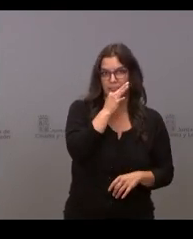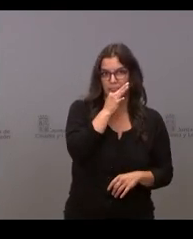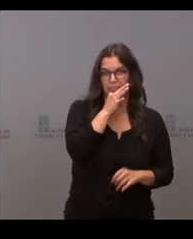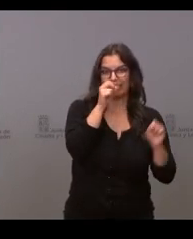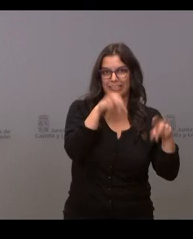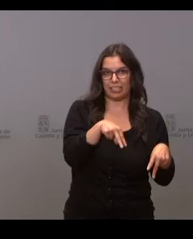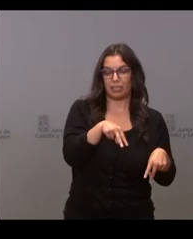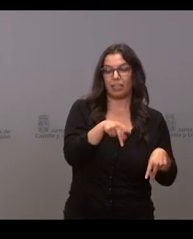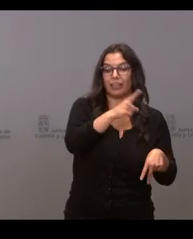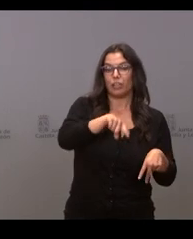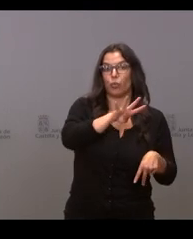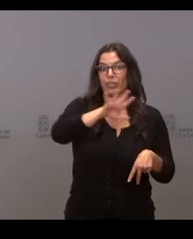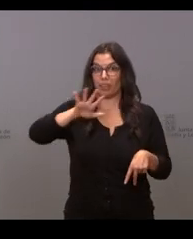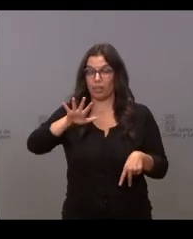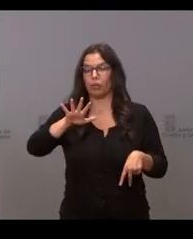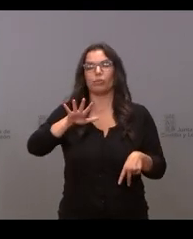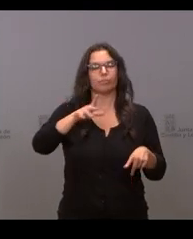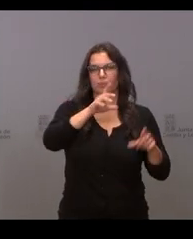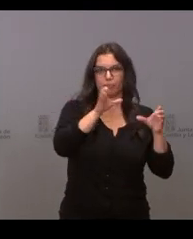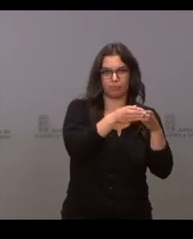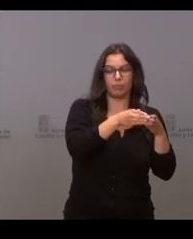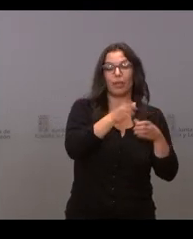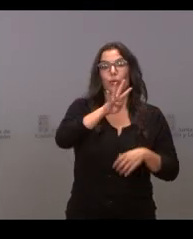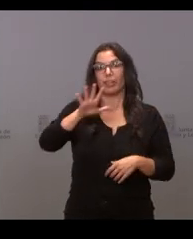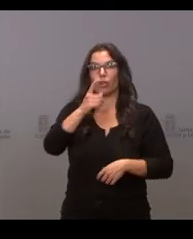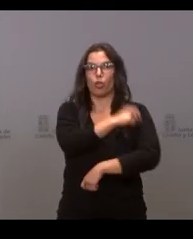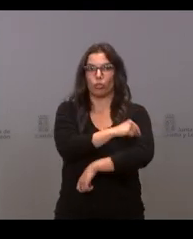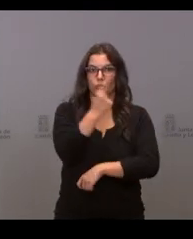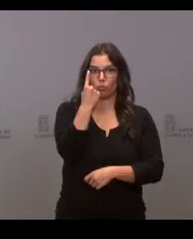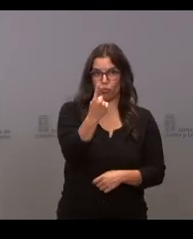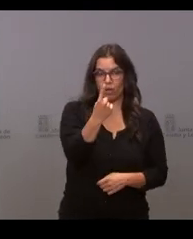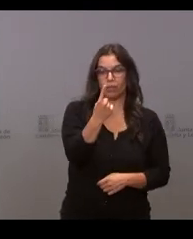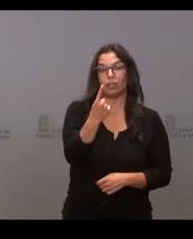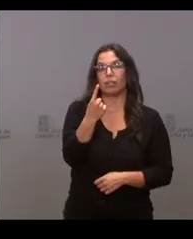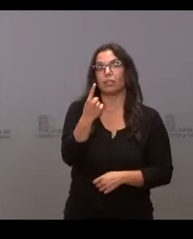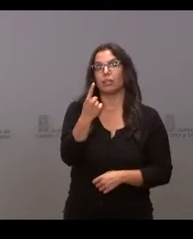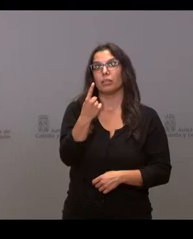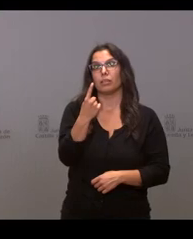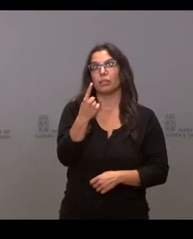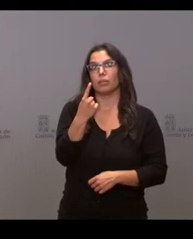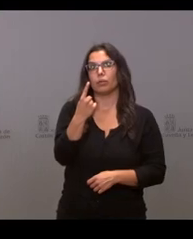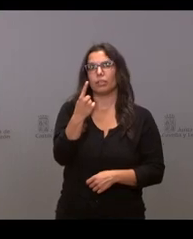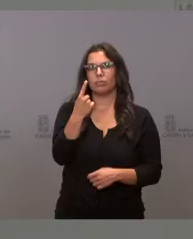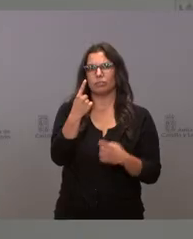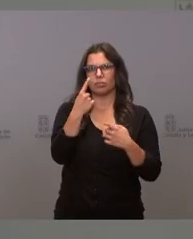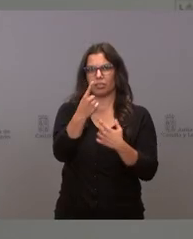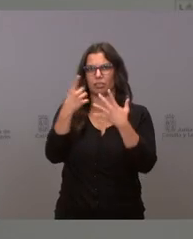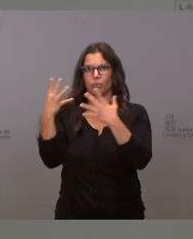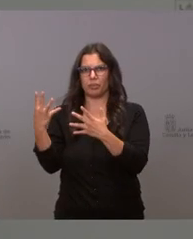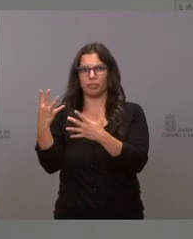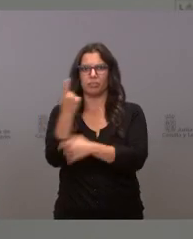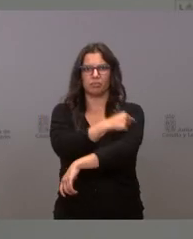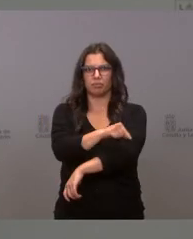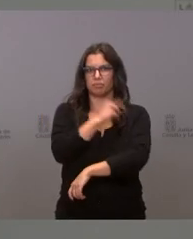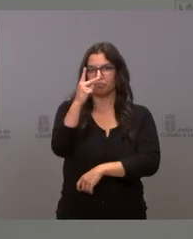con una dosis y 69 con pauta completa. He de recordarles